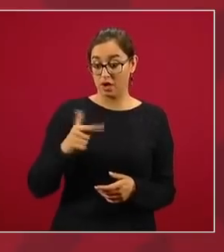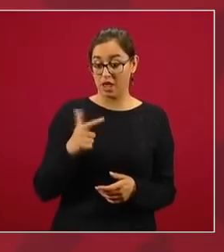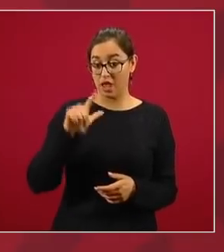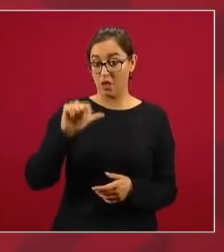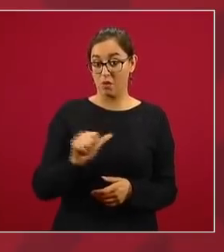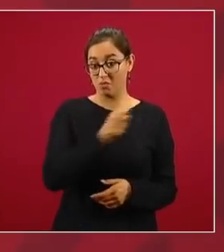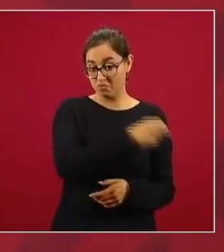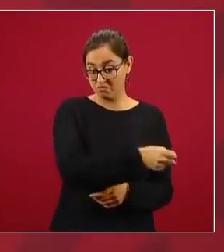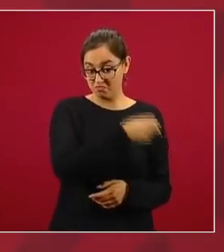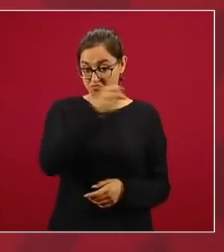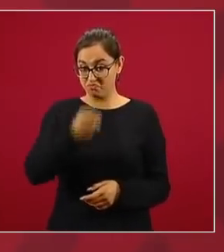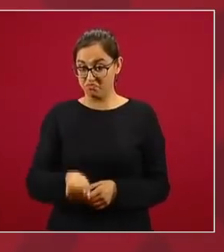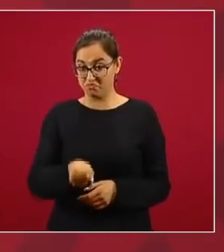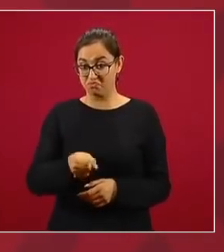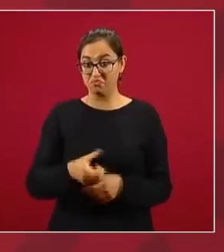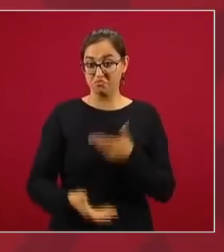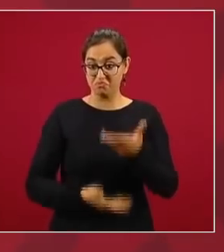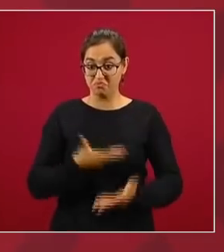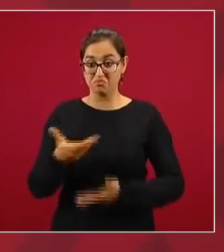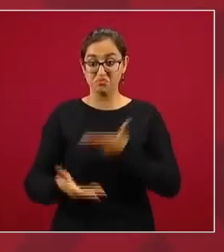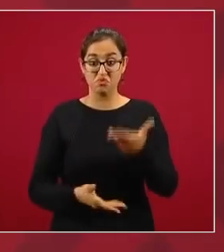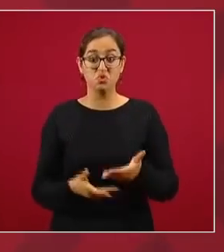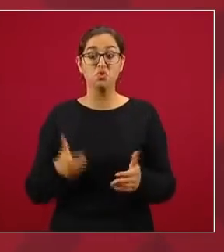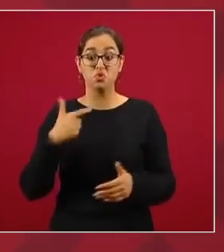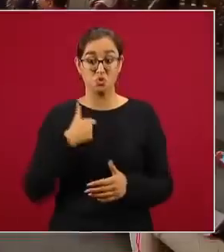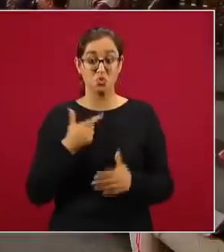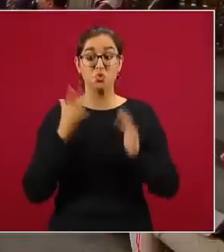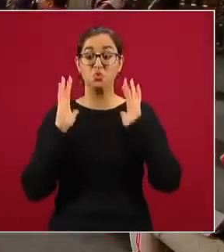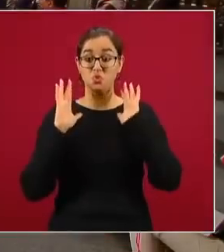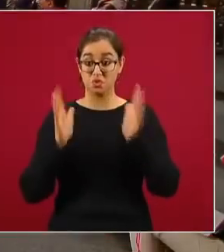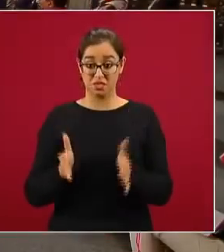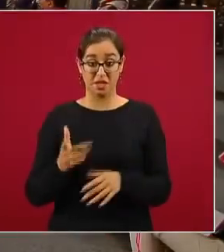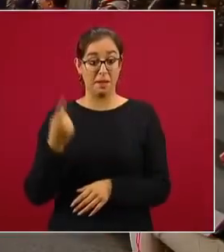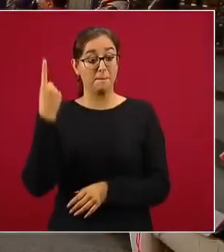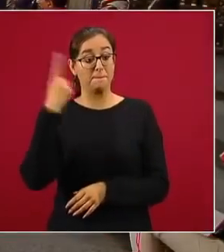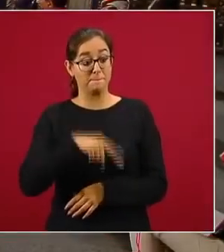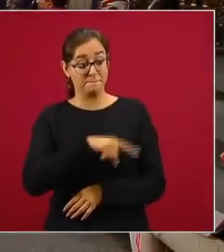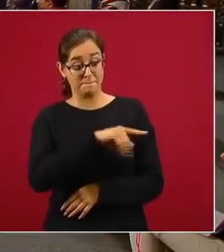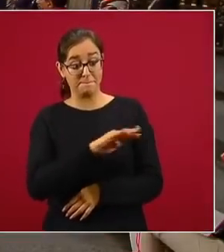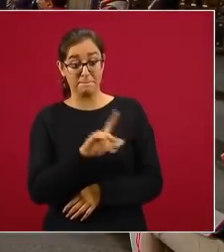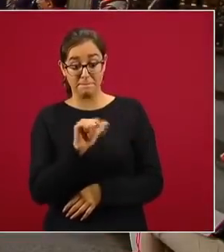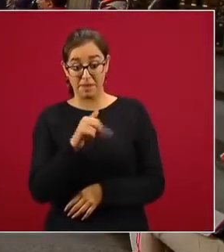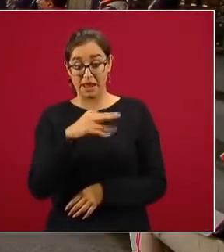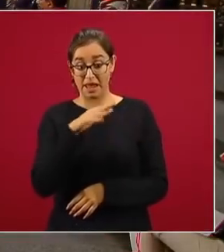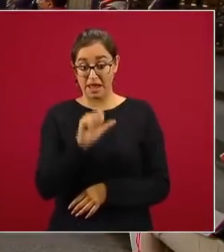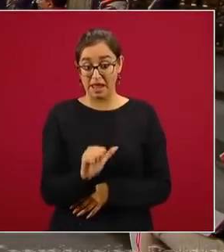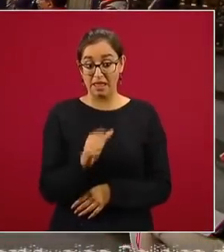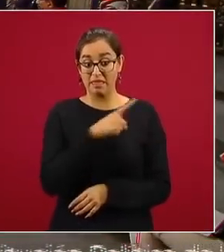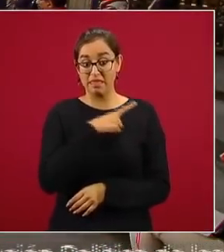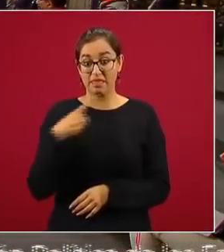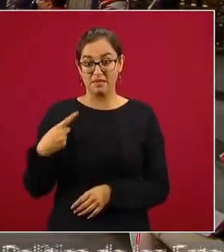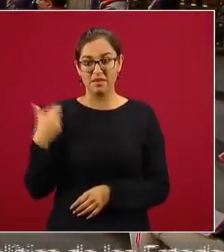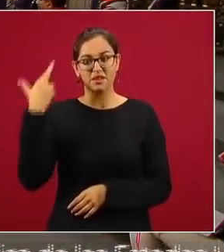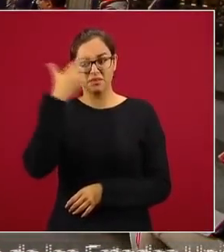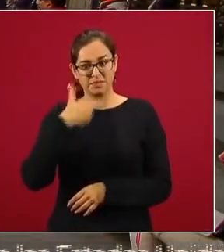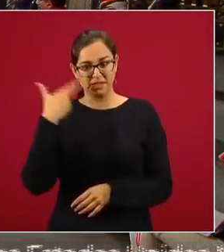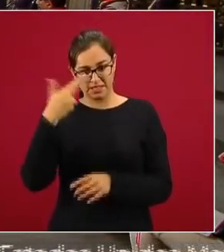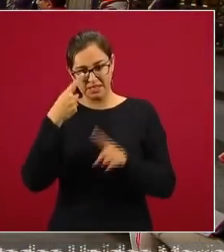que estoy dando instrucciones a Blanca Jiménez para que revise esto.